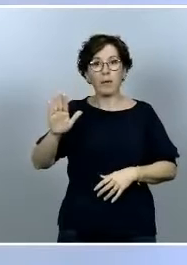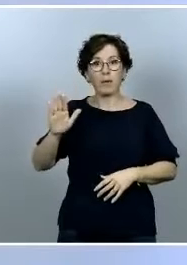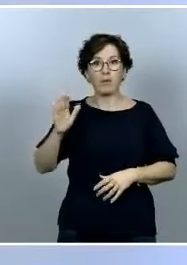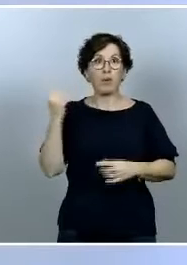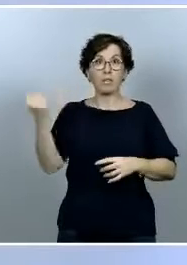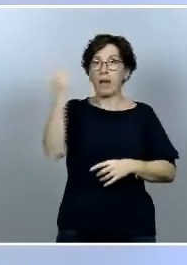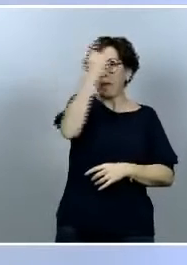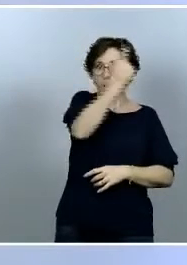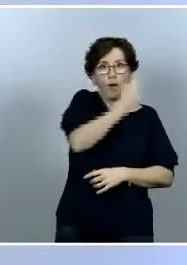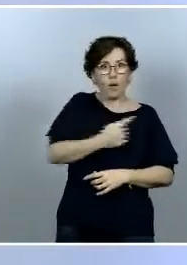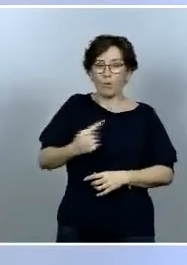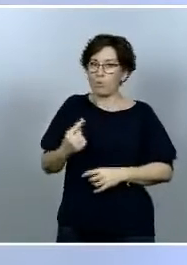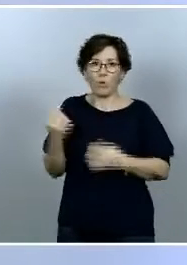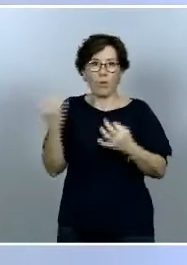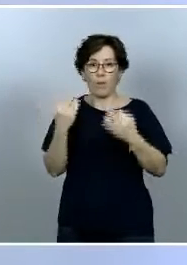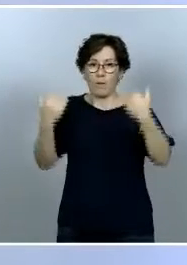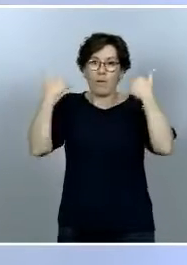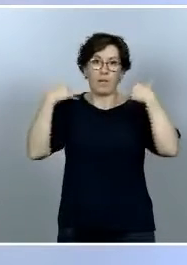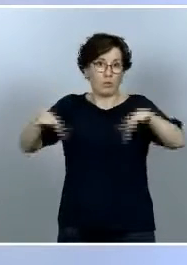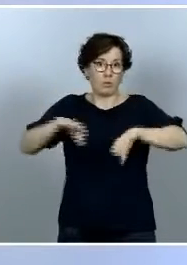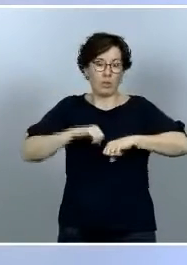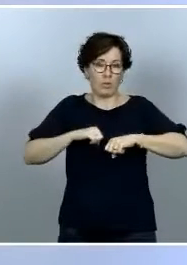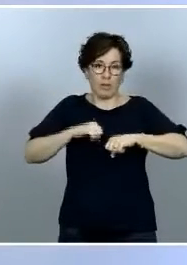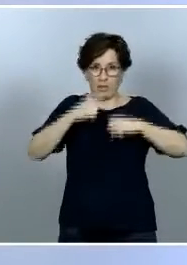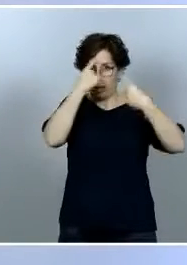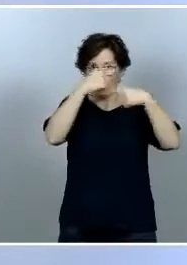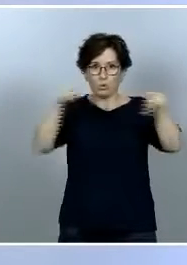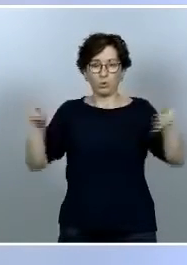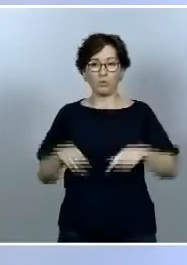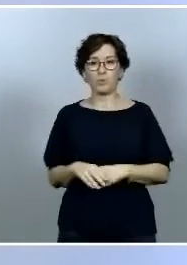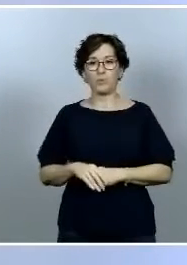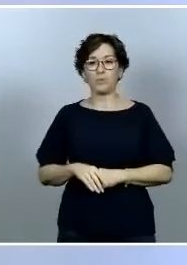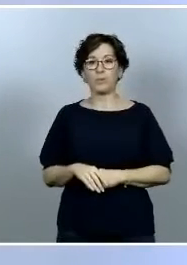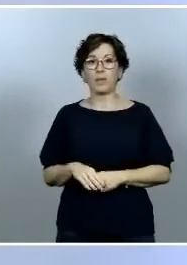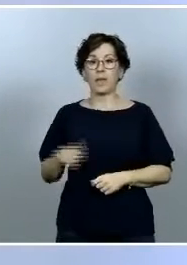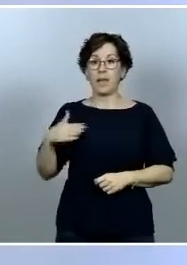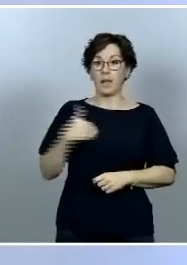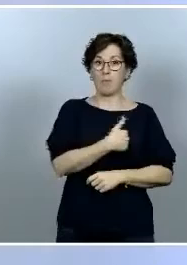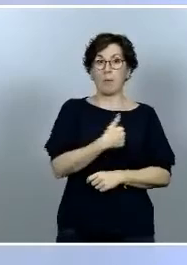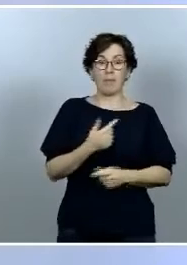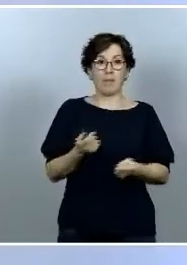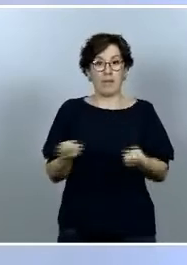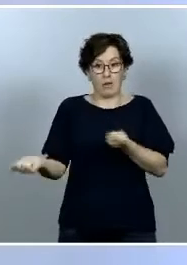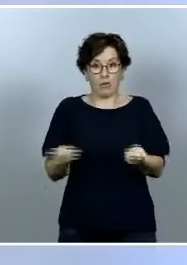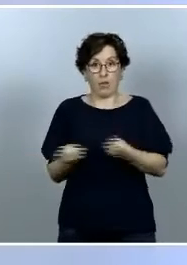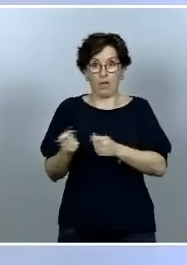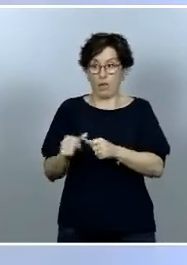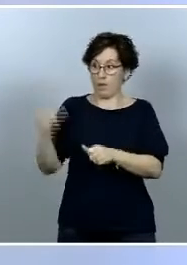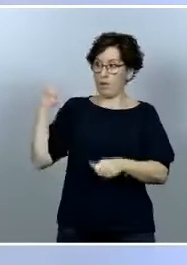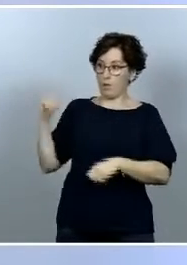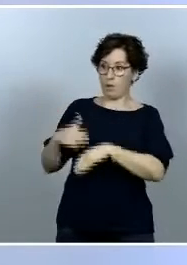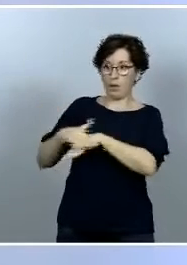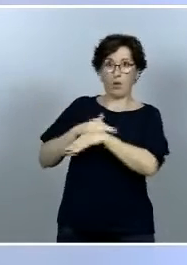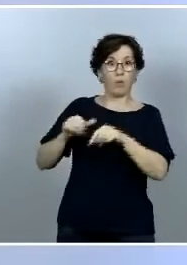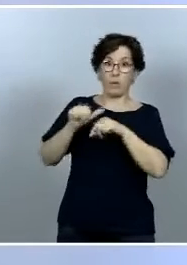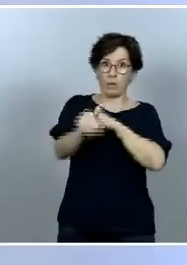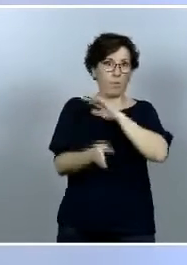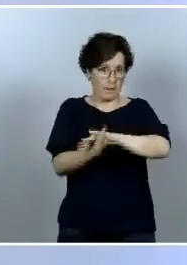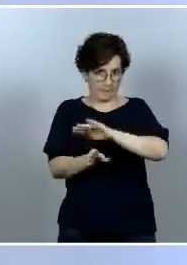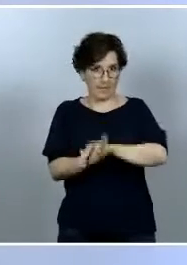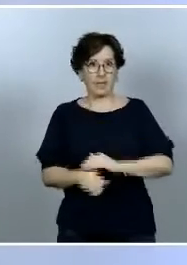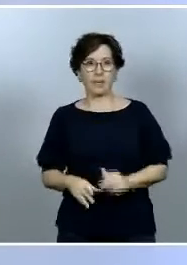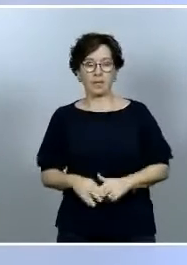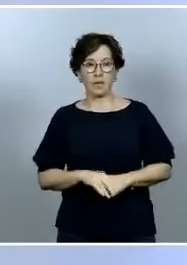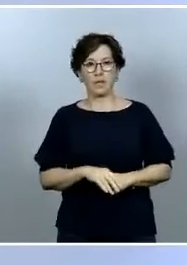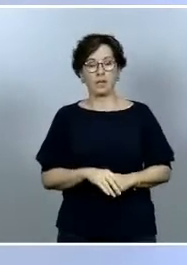hacer frente a sus responsabilidades el rol de coordinación que ha hecho que ha hecho el gobierno de España vamos a seguir ejerciendo en segundo lugar le